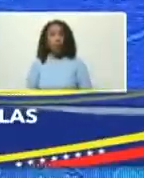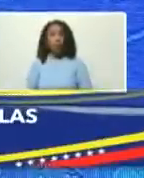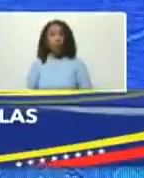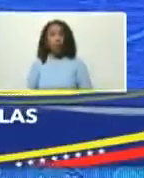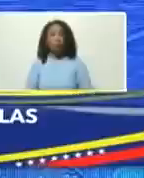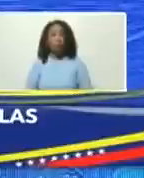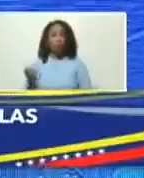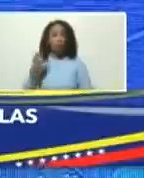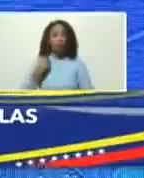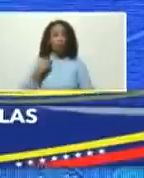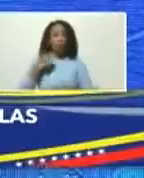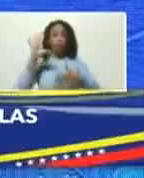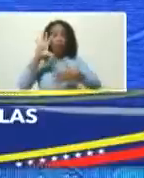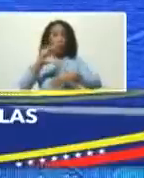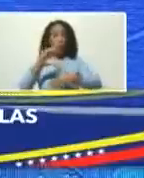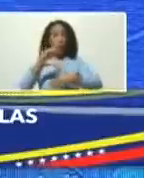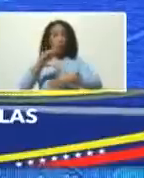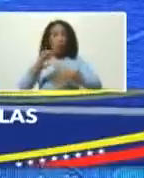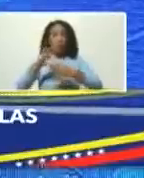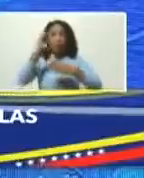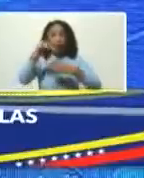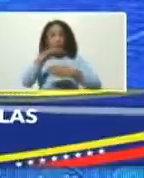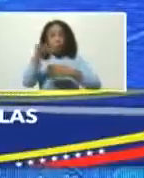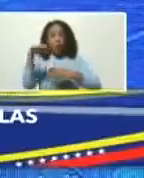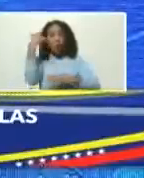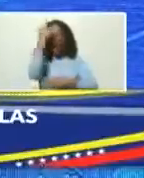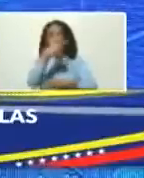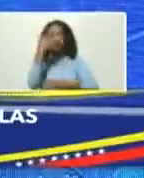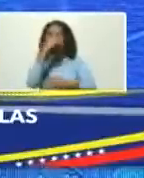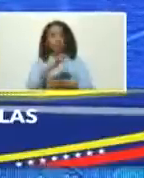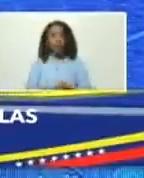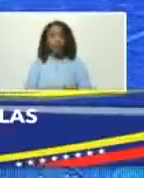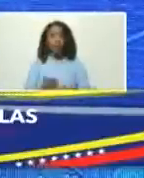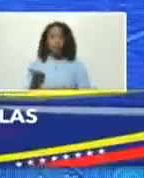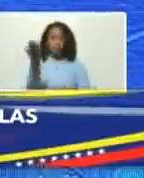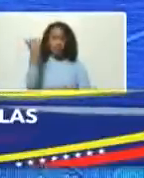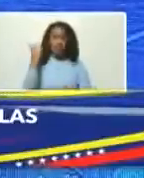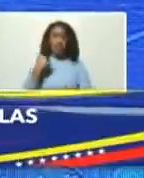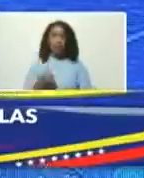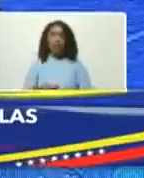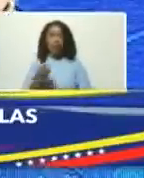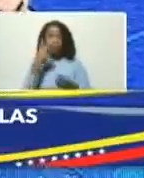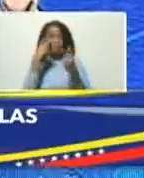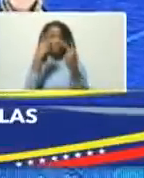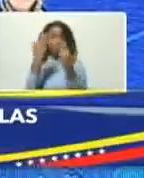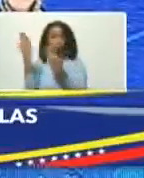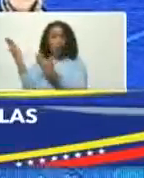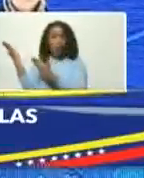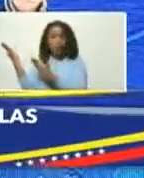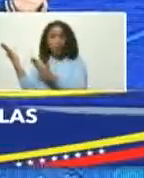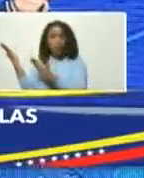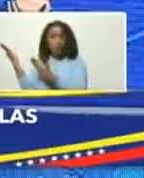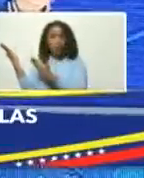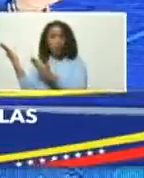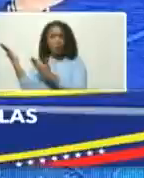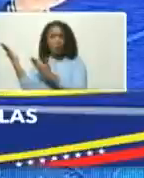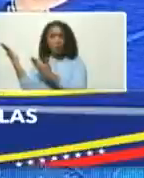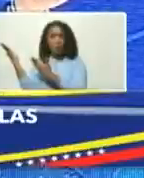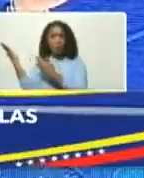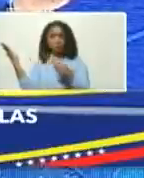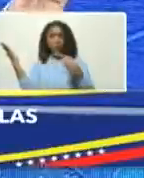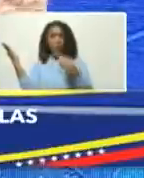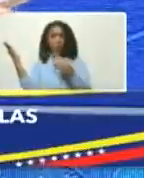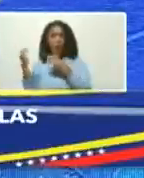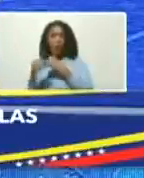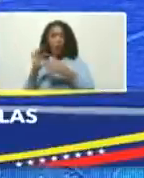inversionistas de América Latina del Caribe de África vengan miren esta belleza la isla la